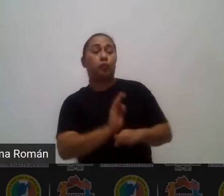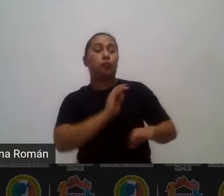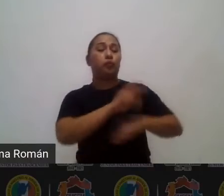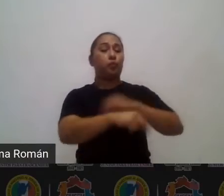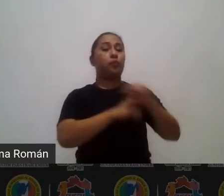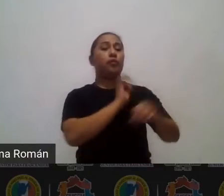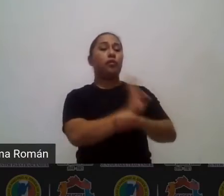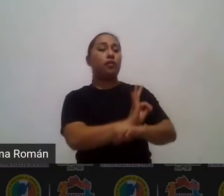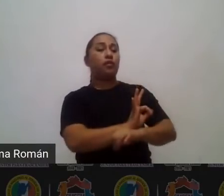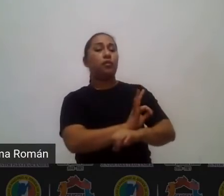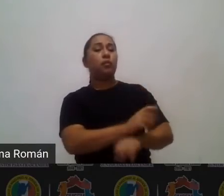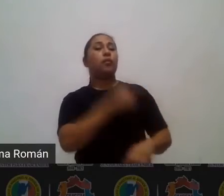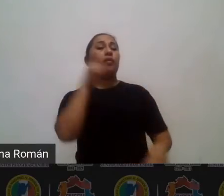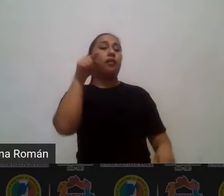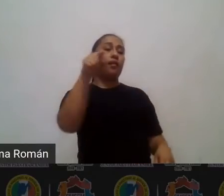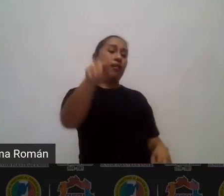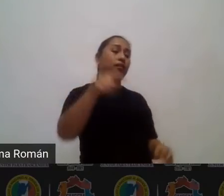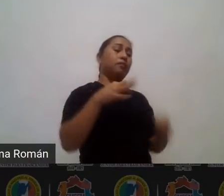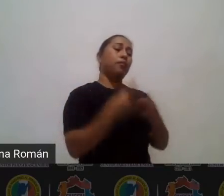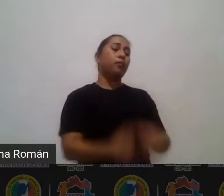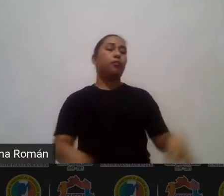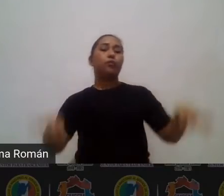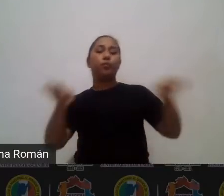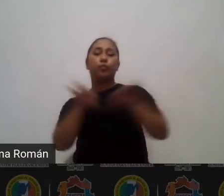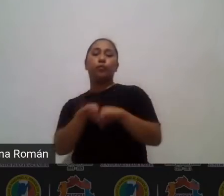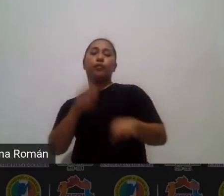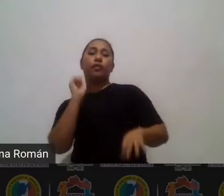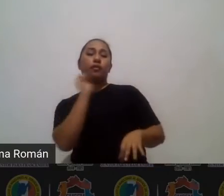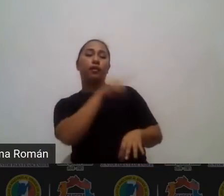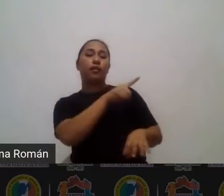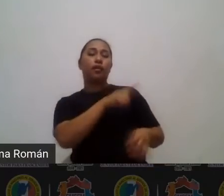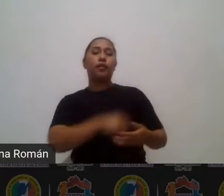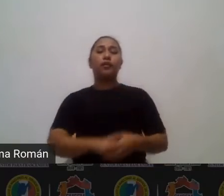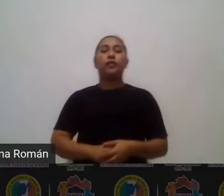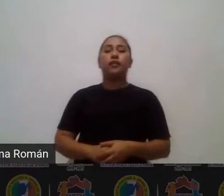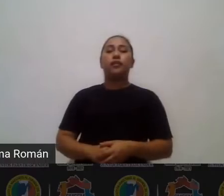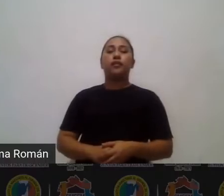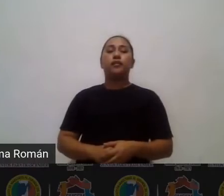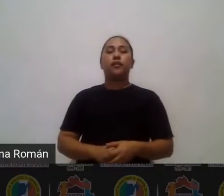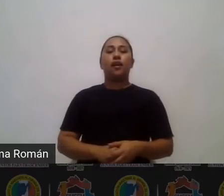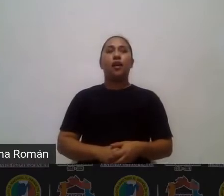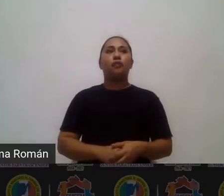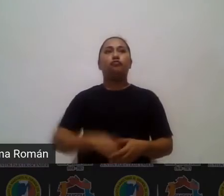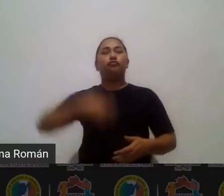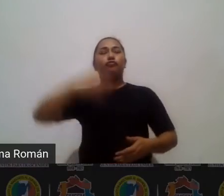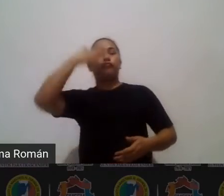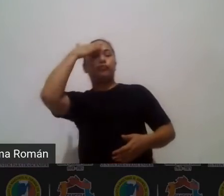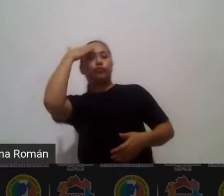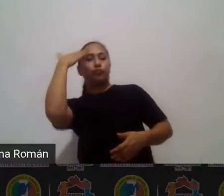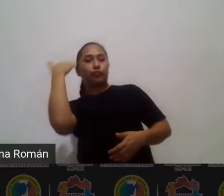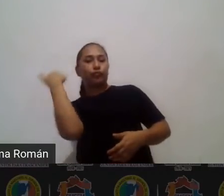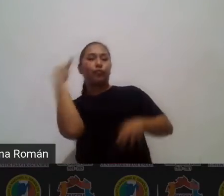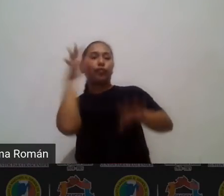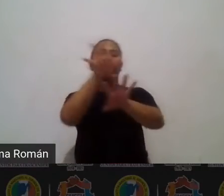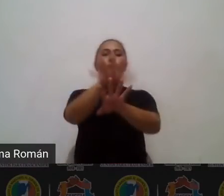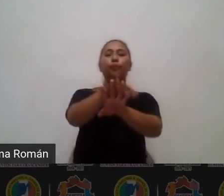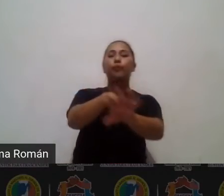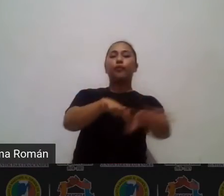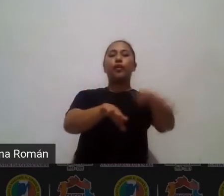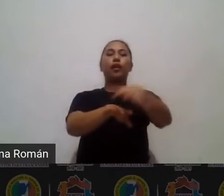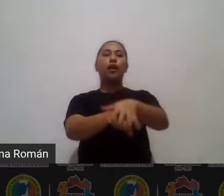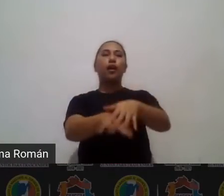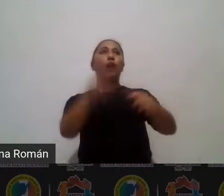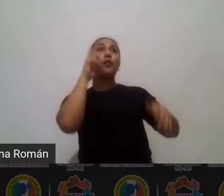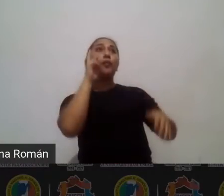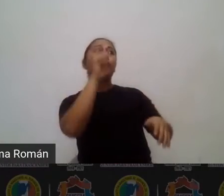interese a él o aquella niña que se la pasa nada más con el puro fashion arreglándose las uñas viéndose las